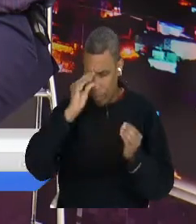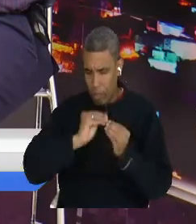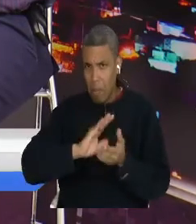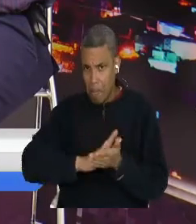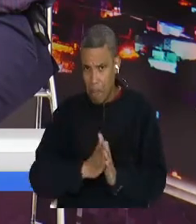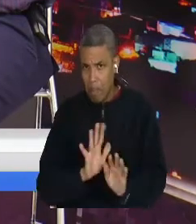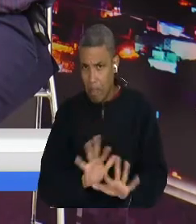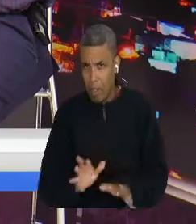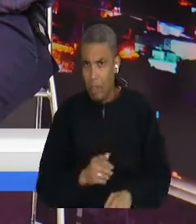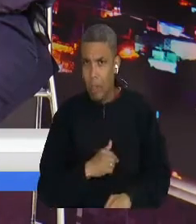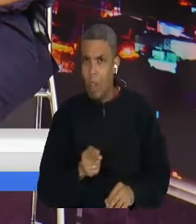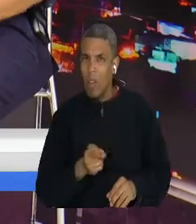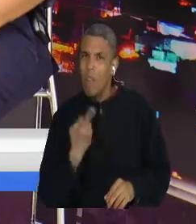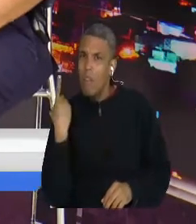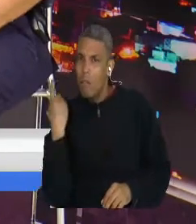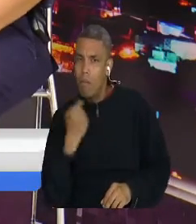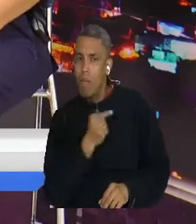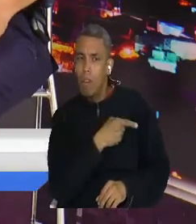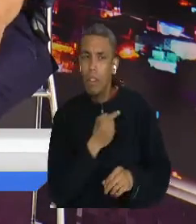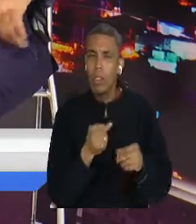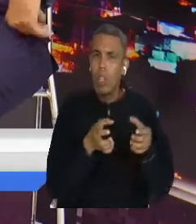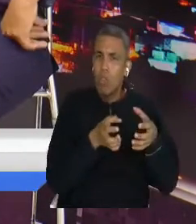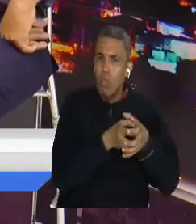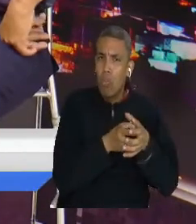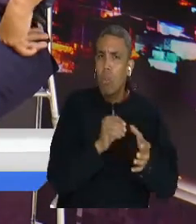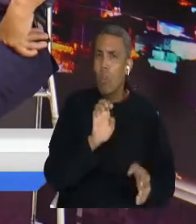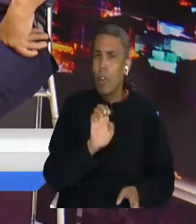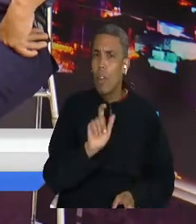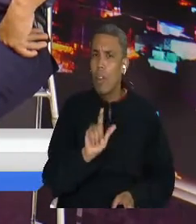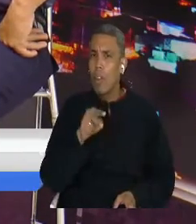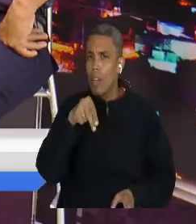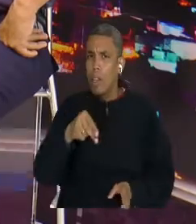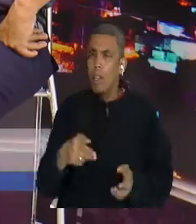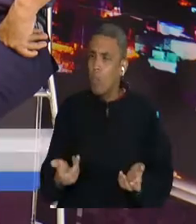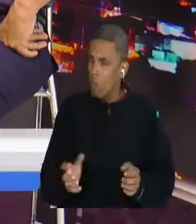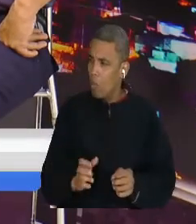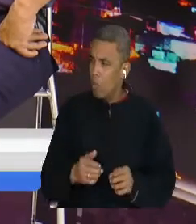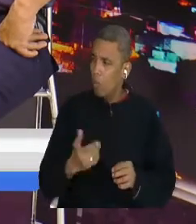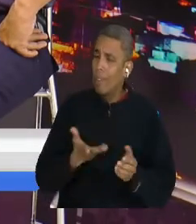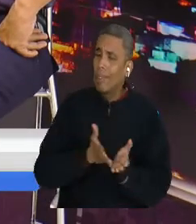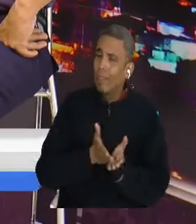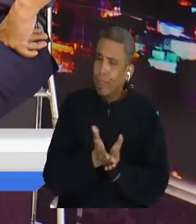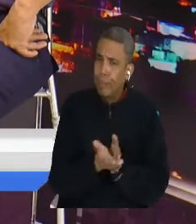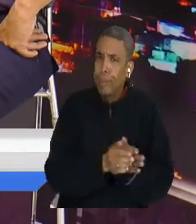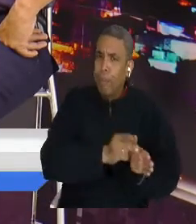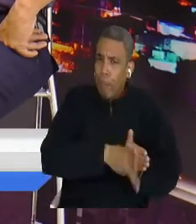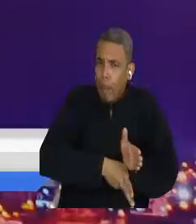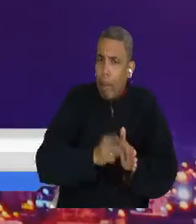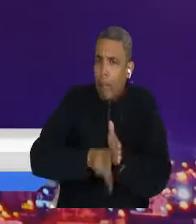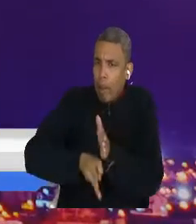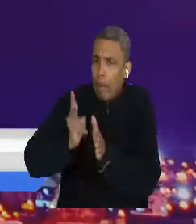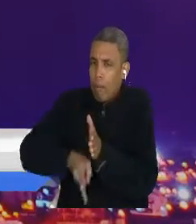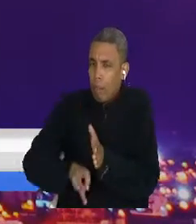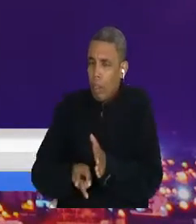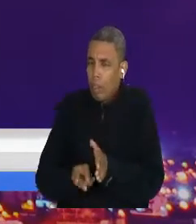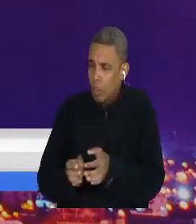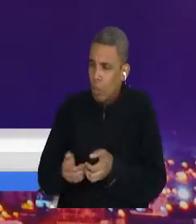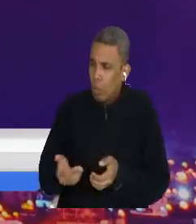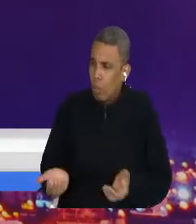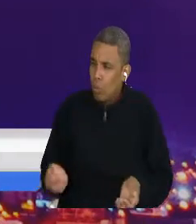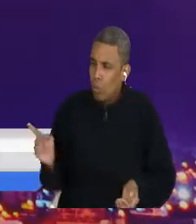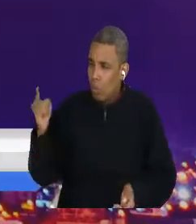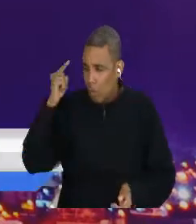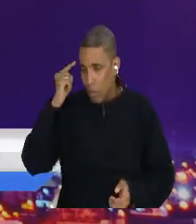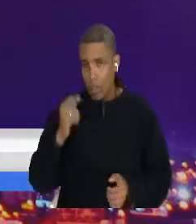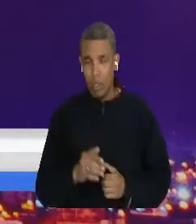que sigue dejando víctimas? Lo primero que tendría que decir, Pedro, es que son las víctimas el corazón de este proceso de